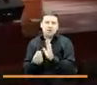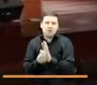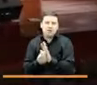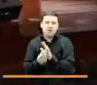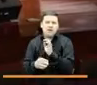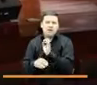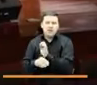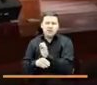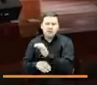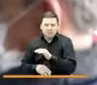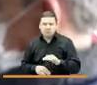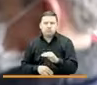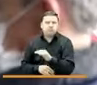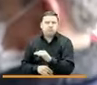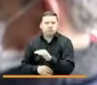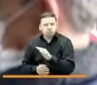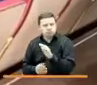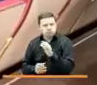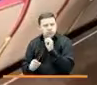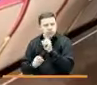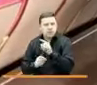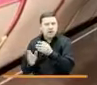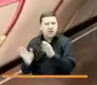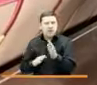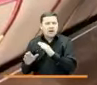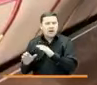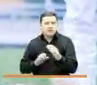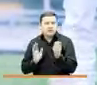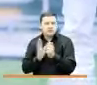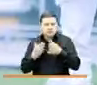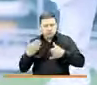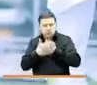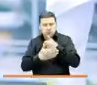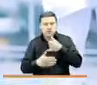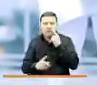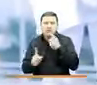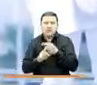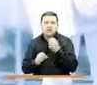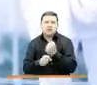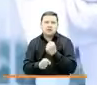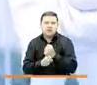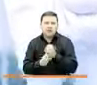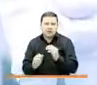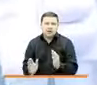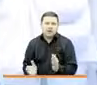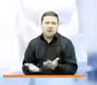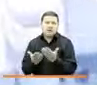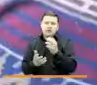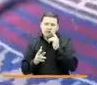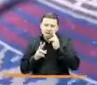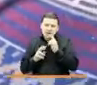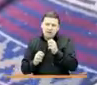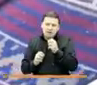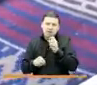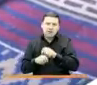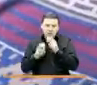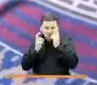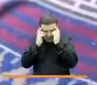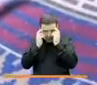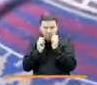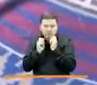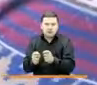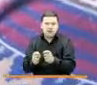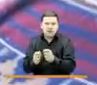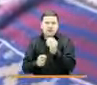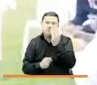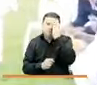entidades territoriales para la formulación de los planes de acción territorial. Trabajamos para recuperar, investigar y ampliar el conocimiento sobre las